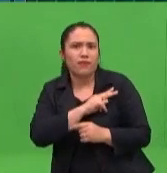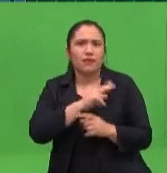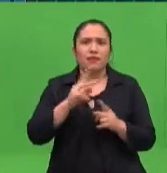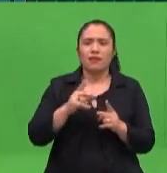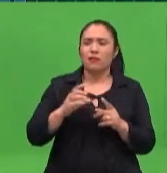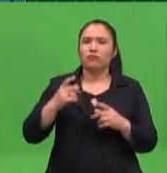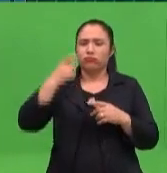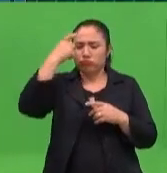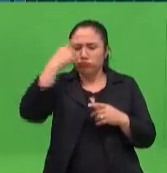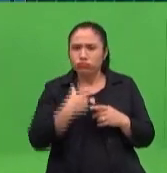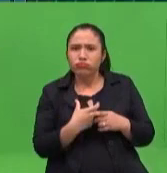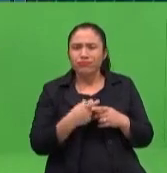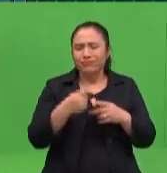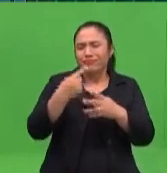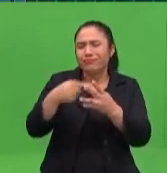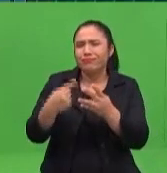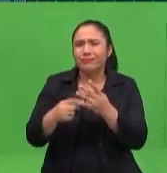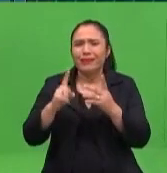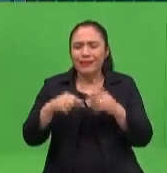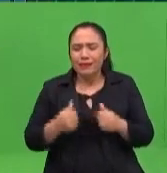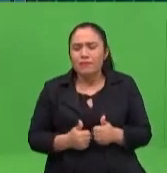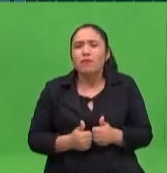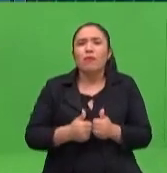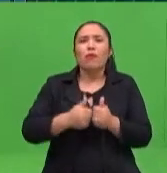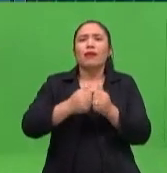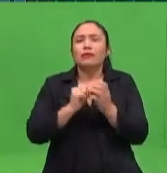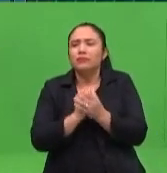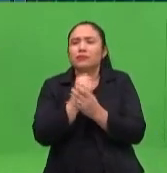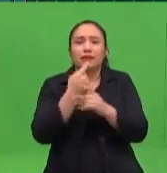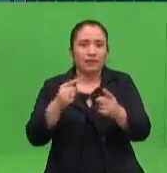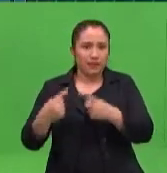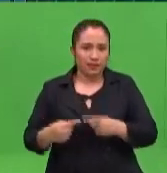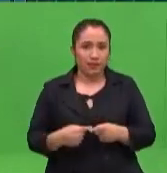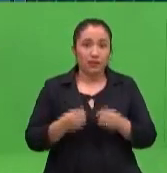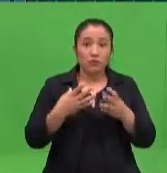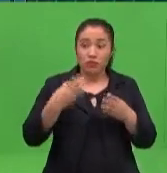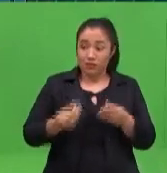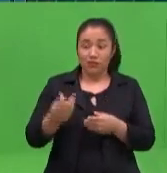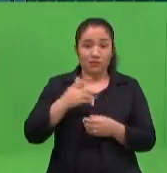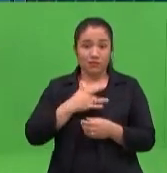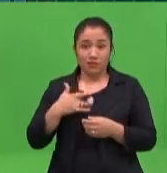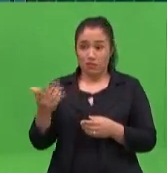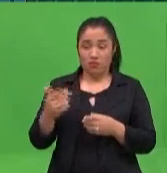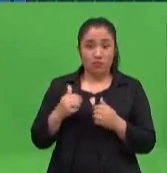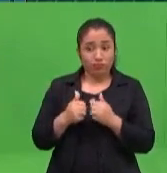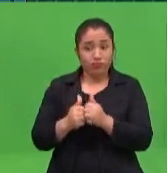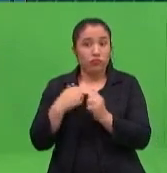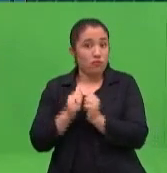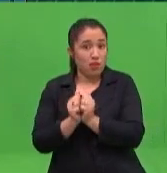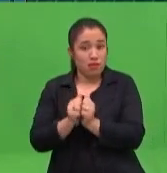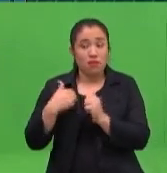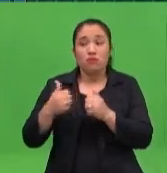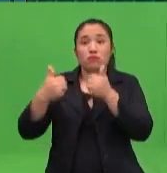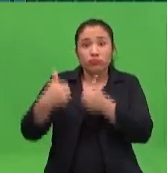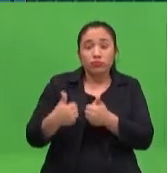autonomía, diversidad. Entonces, hoy vamos a compartir con la licenciada Nancy para poder ayudarle un poco a las familias